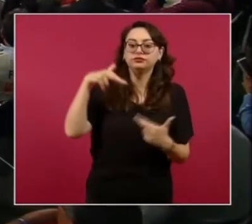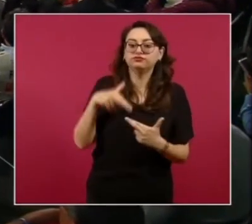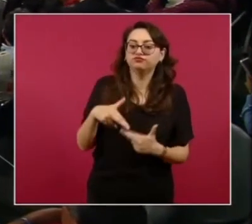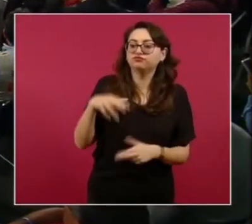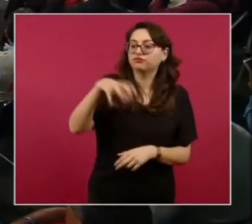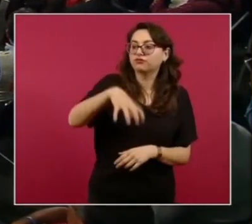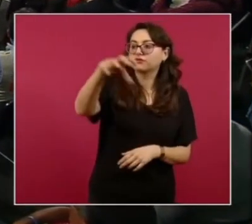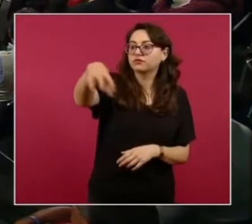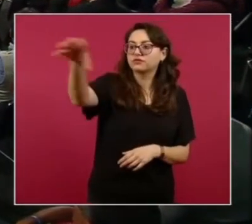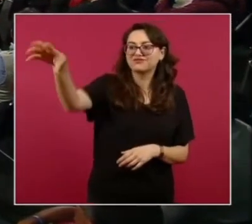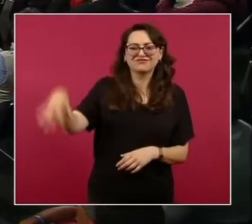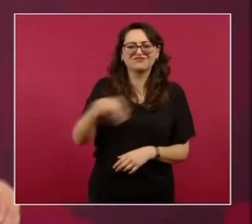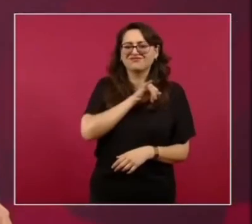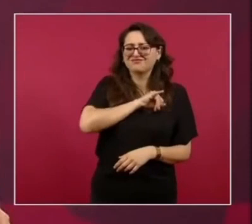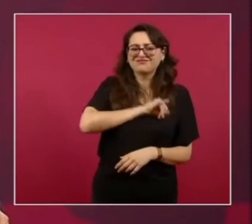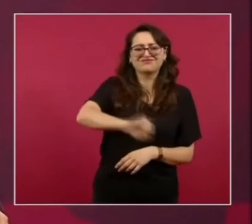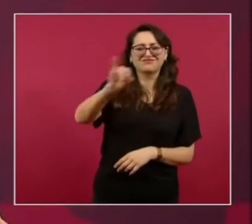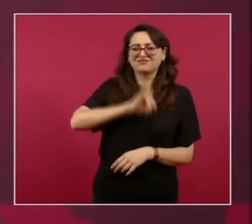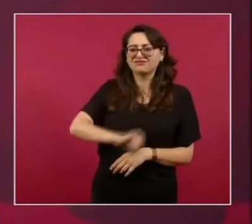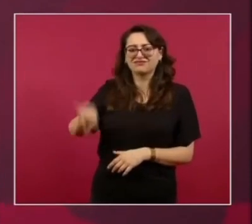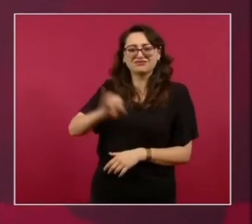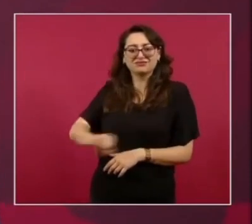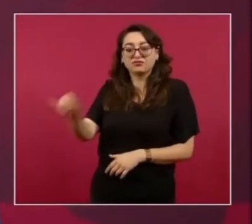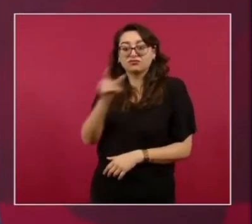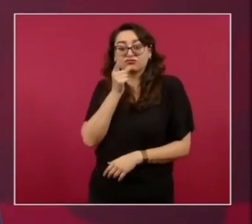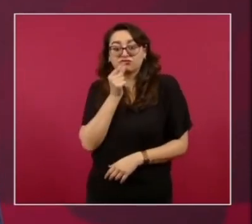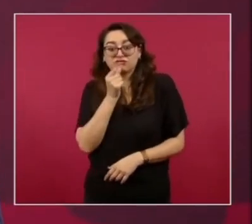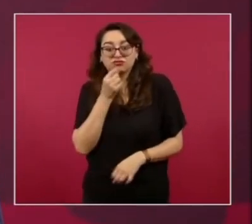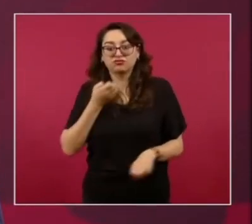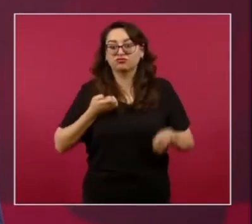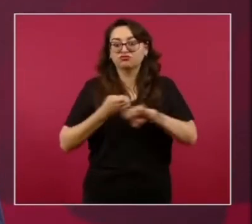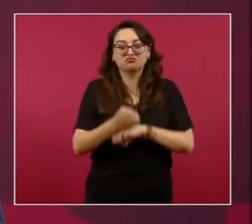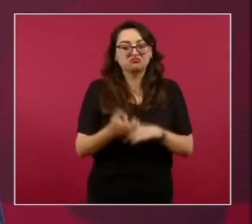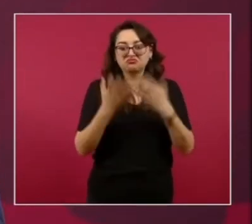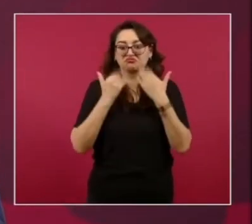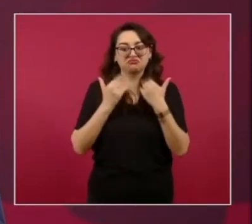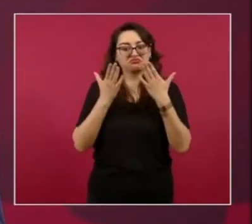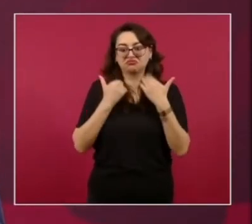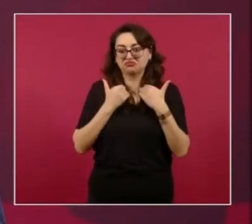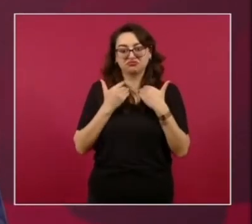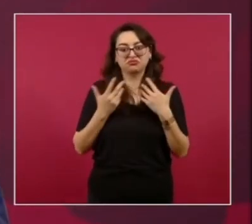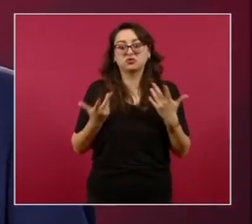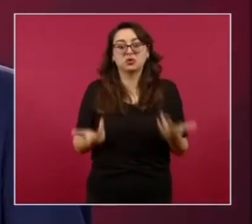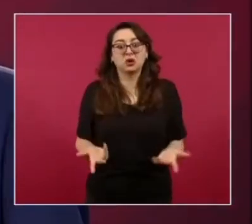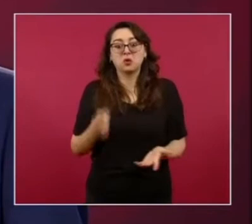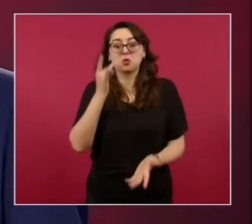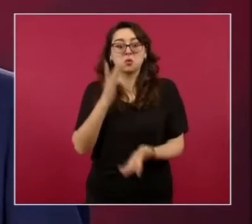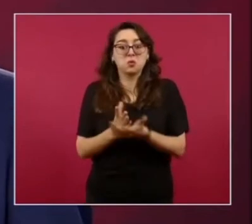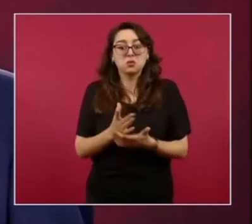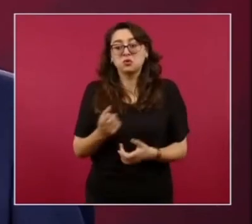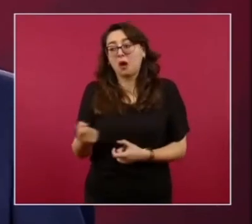no hay presencia De las autoridades Solo la policía municipal